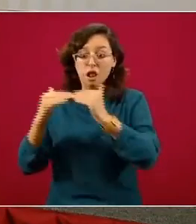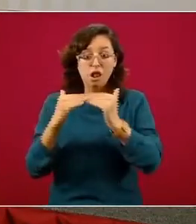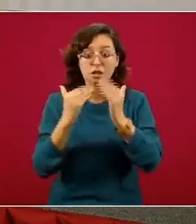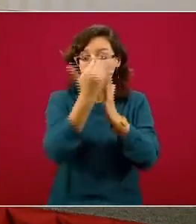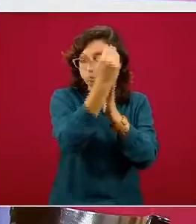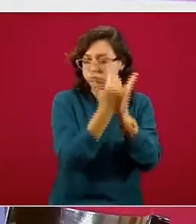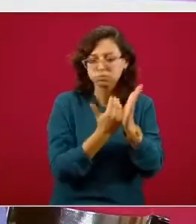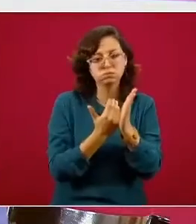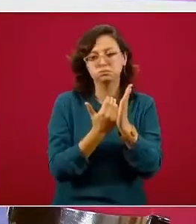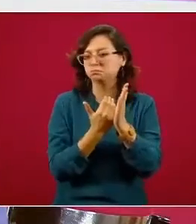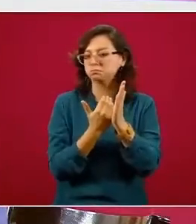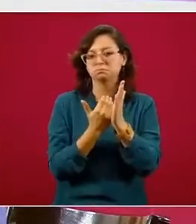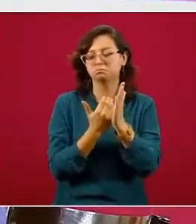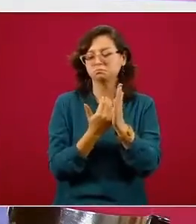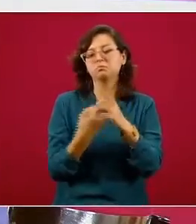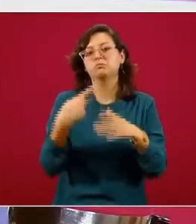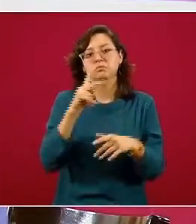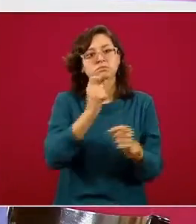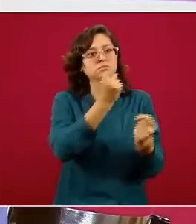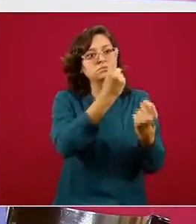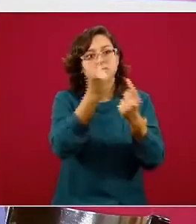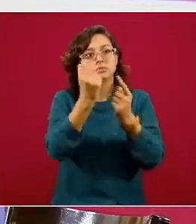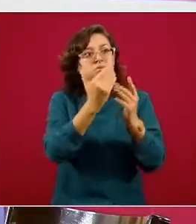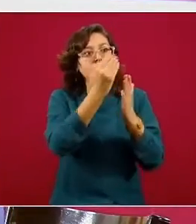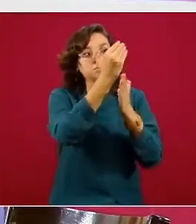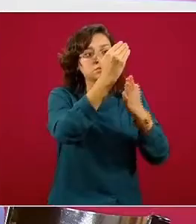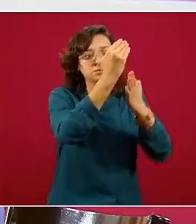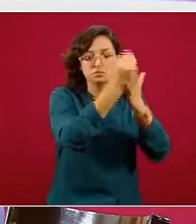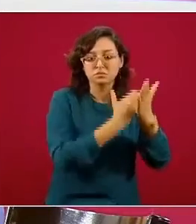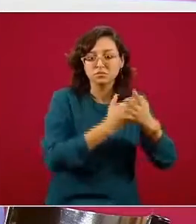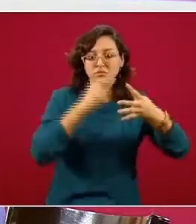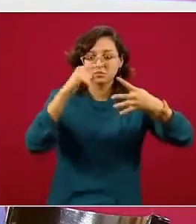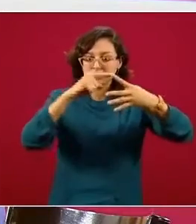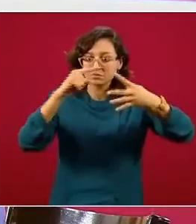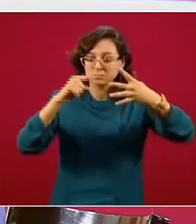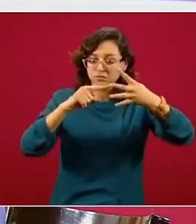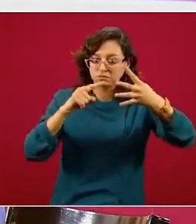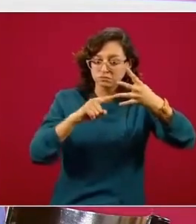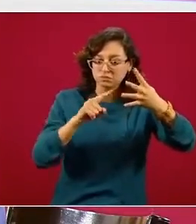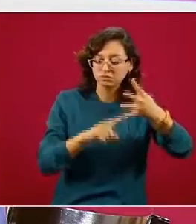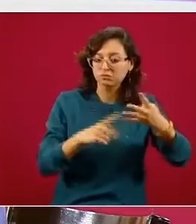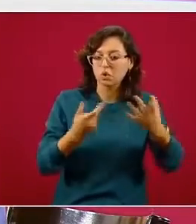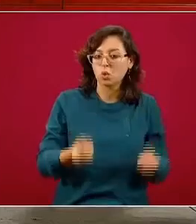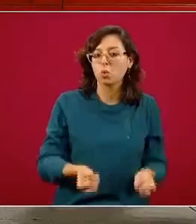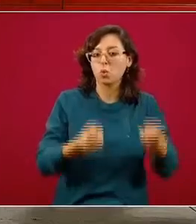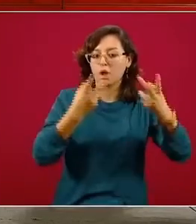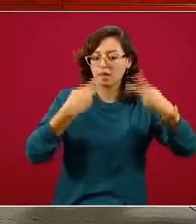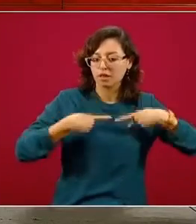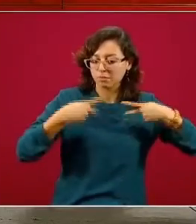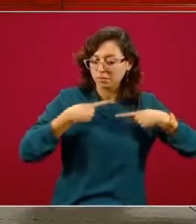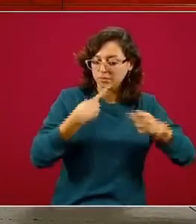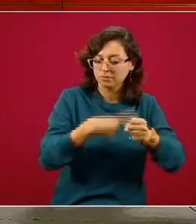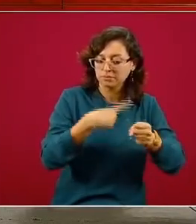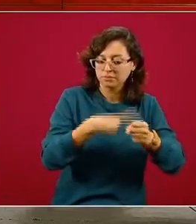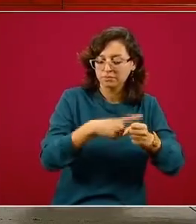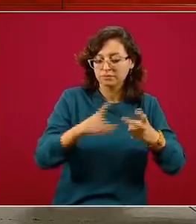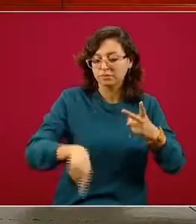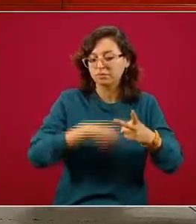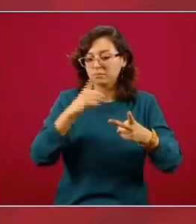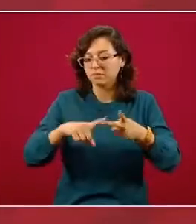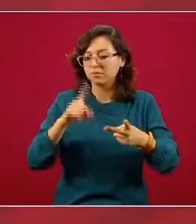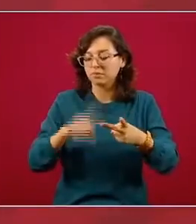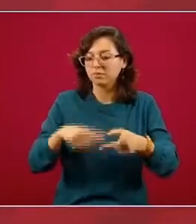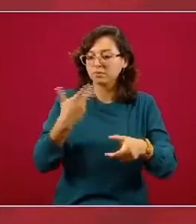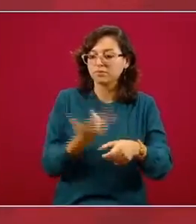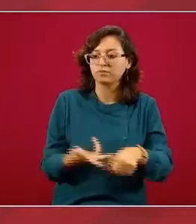otros pero estos cuatro indicadores representan por un lado la ocurrencia del fenómeno por otro lado la capacidad de responder